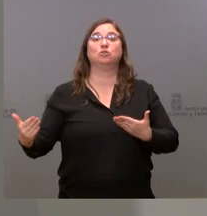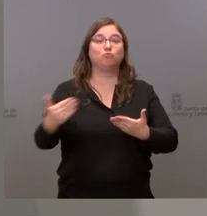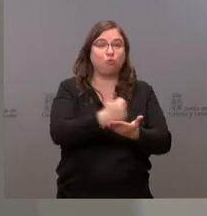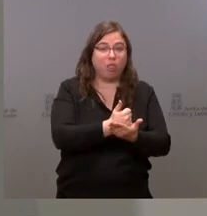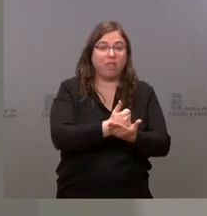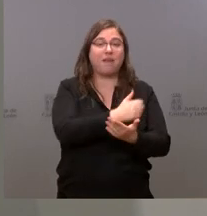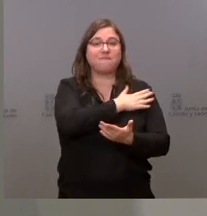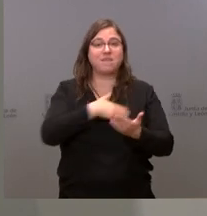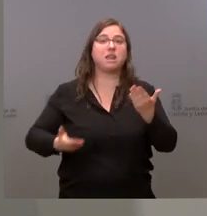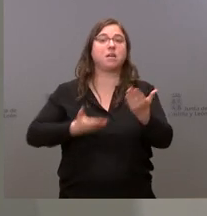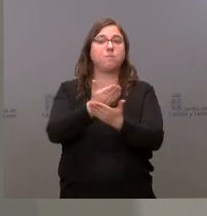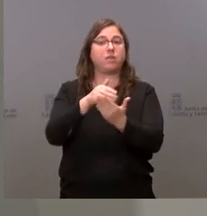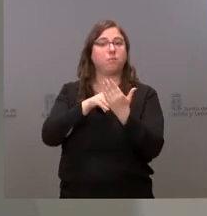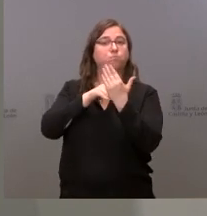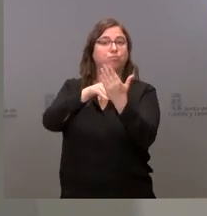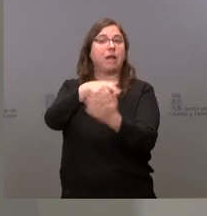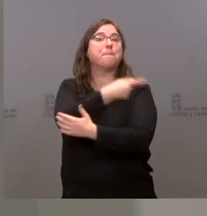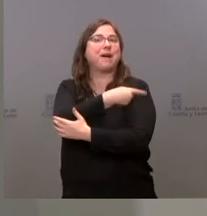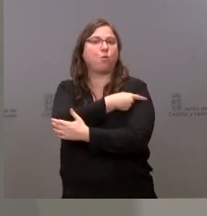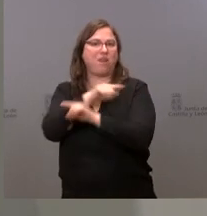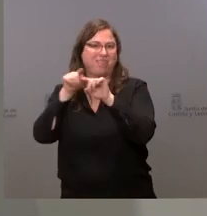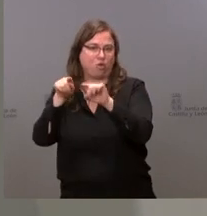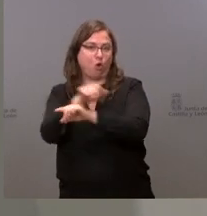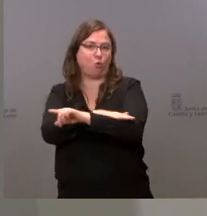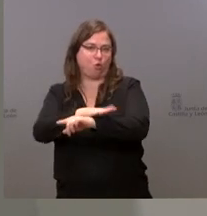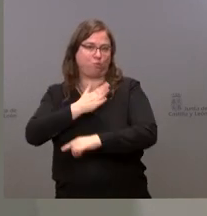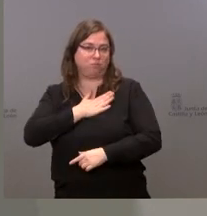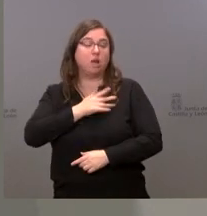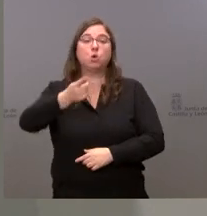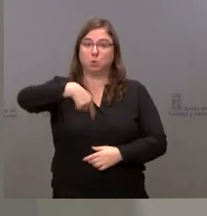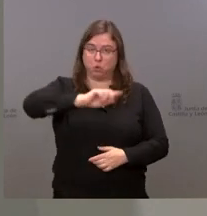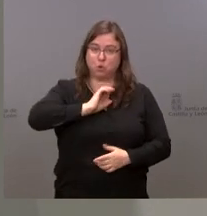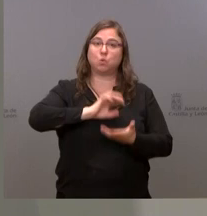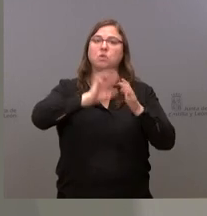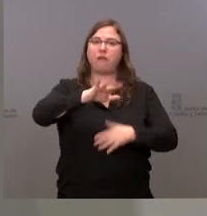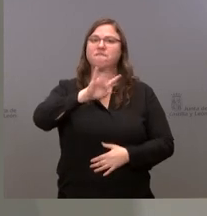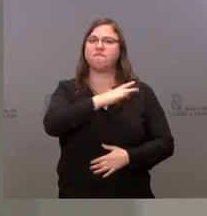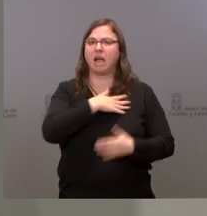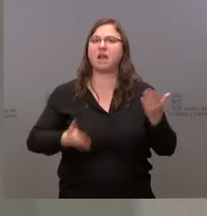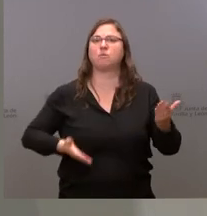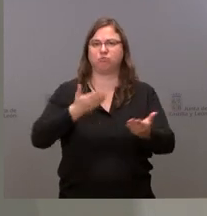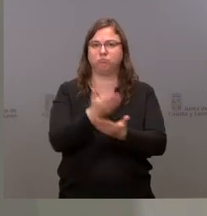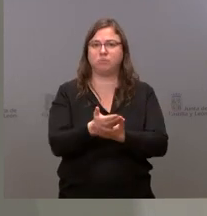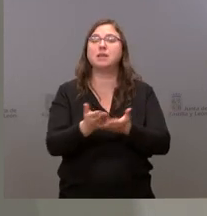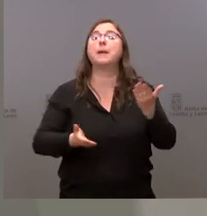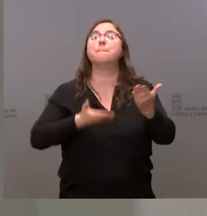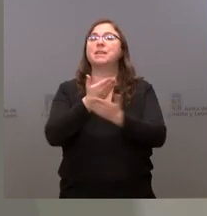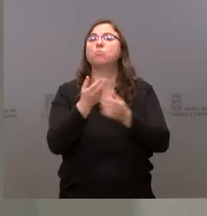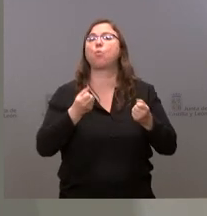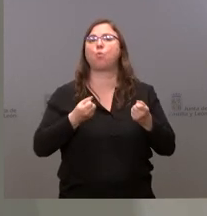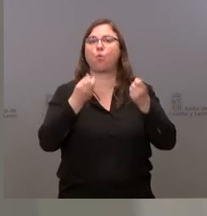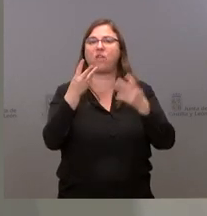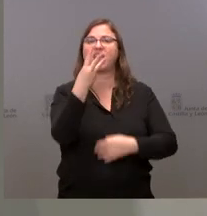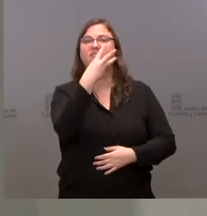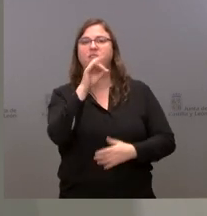querer solicitar ese servicio. Nosotros desde la Junta de Castilla y León sí lo hemos solicitado y lo que hemos solicitado son 30 unidades